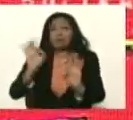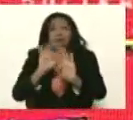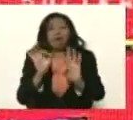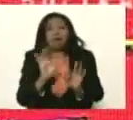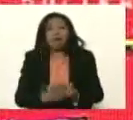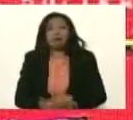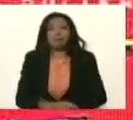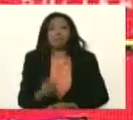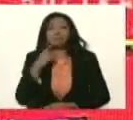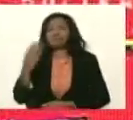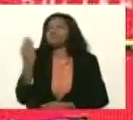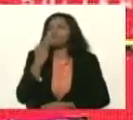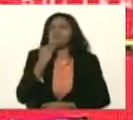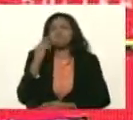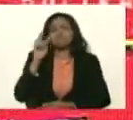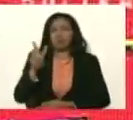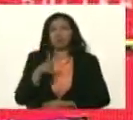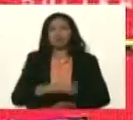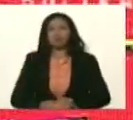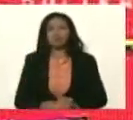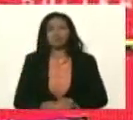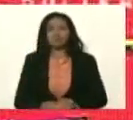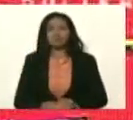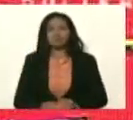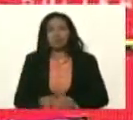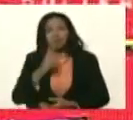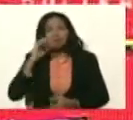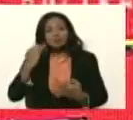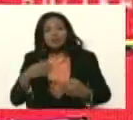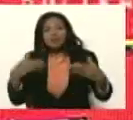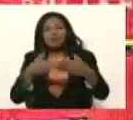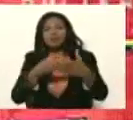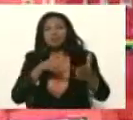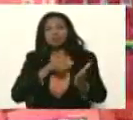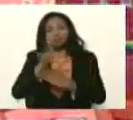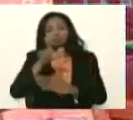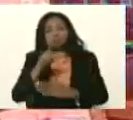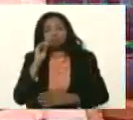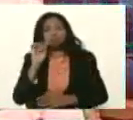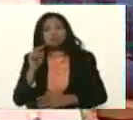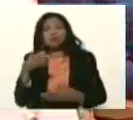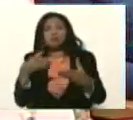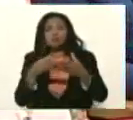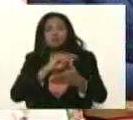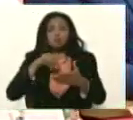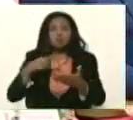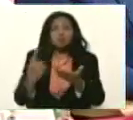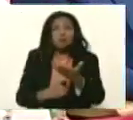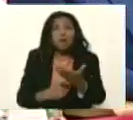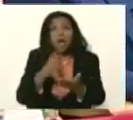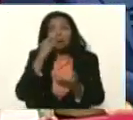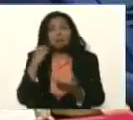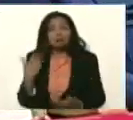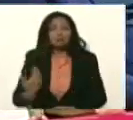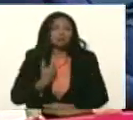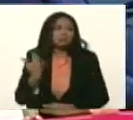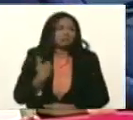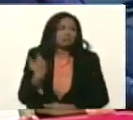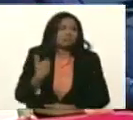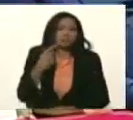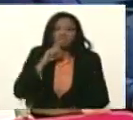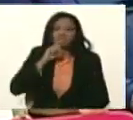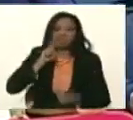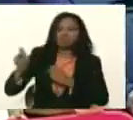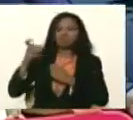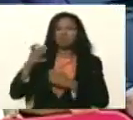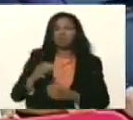son unos ridículos lo cierto es que el grupo que salió nuestros hermanos y hermanas sufrieron la xenofobia en